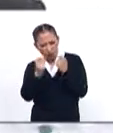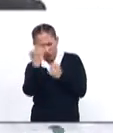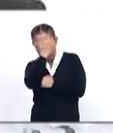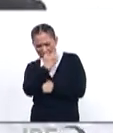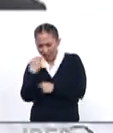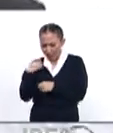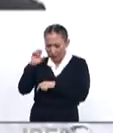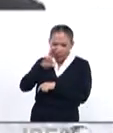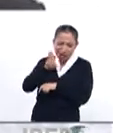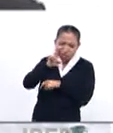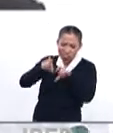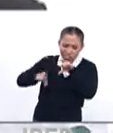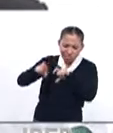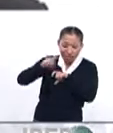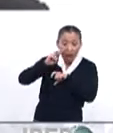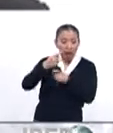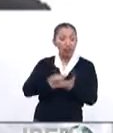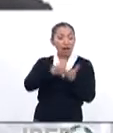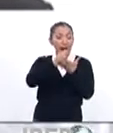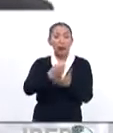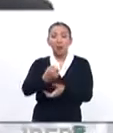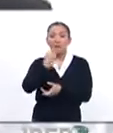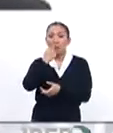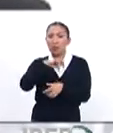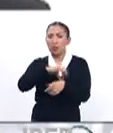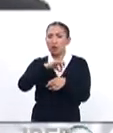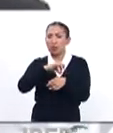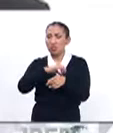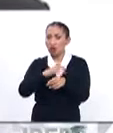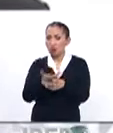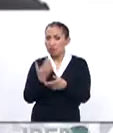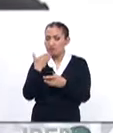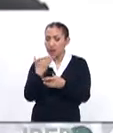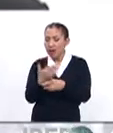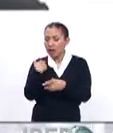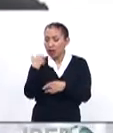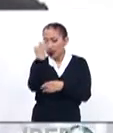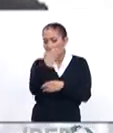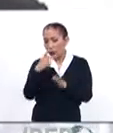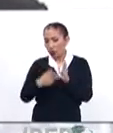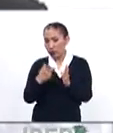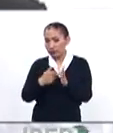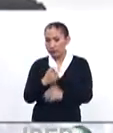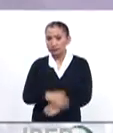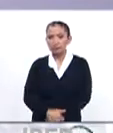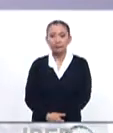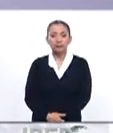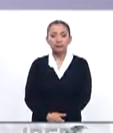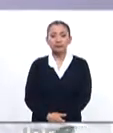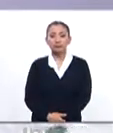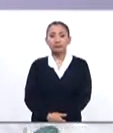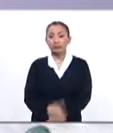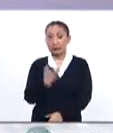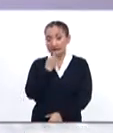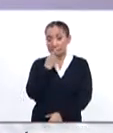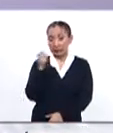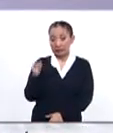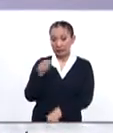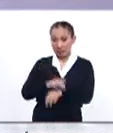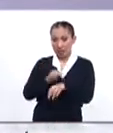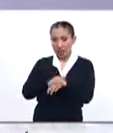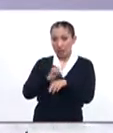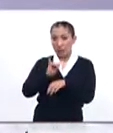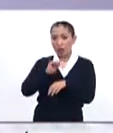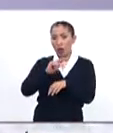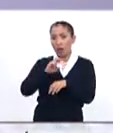exámenes de laboratorio. Se inició una terapia de antibióticos de amplio espectro y se le realizan nuevos exámenes. Por cierto, Ana Cristina, amigos